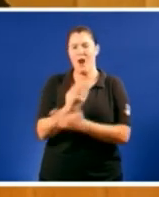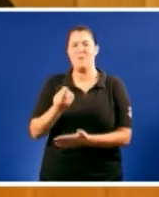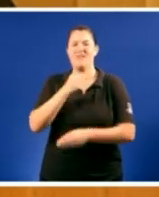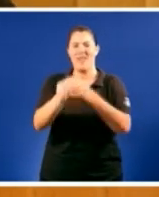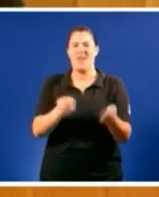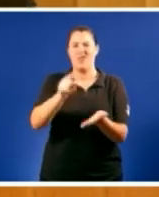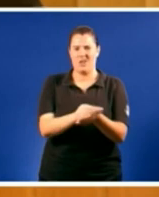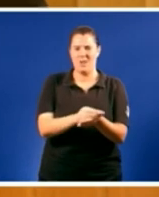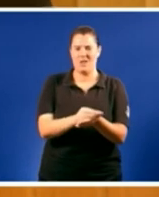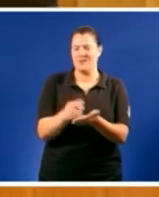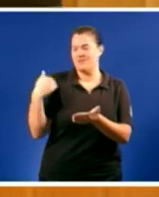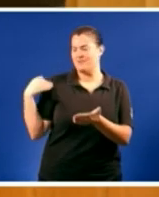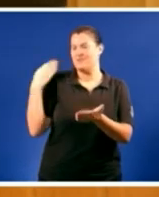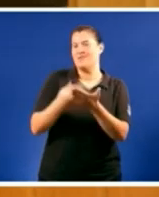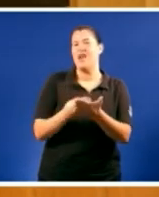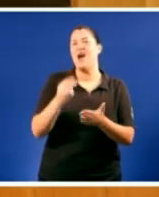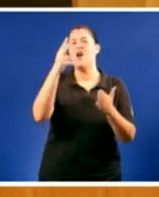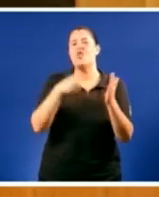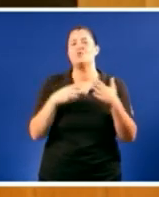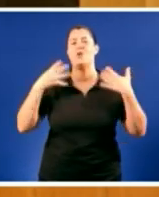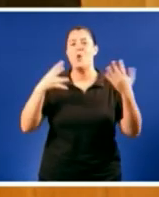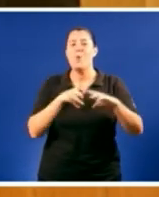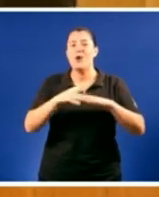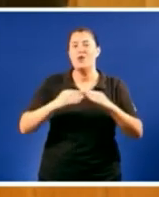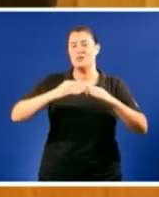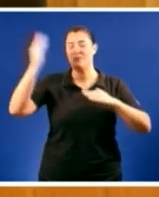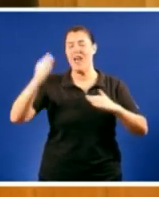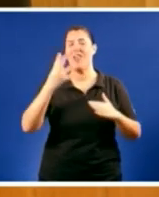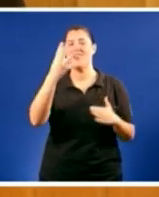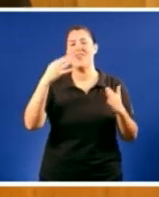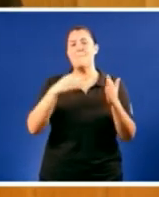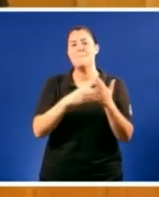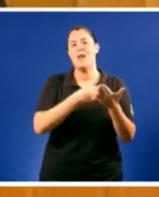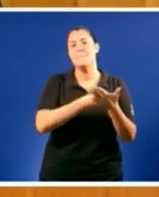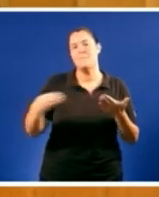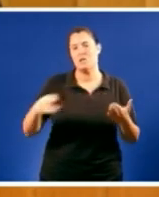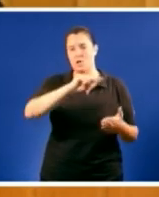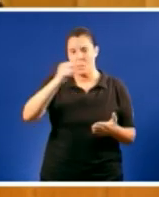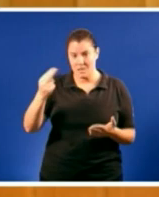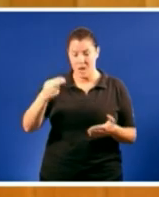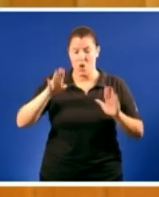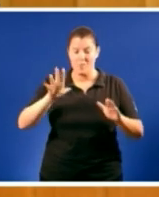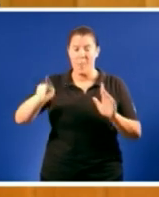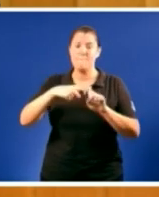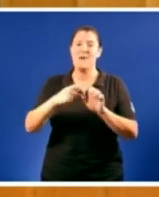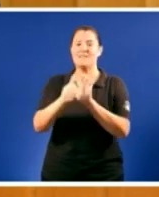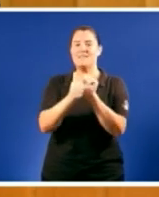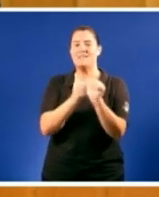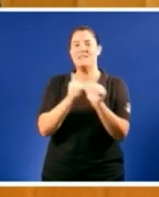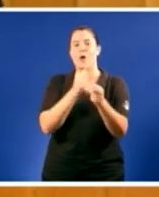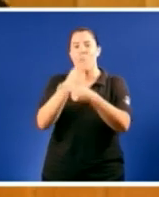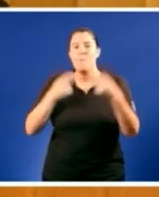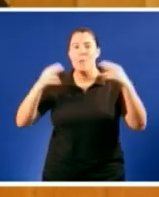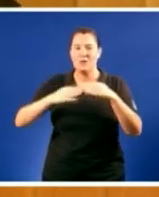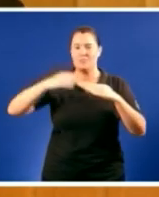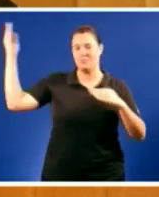os recortes ascenderon a 10 mil millóns de euros e pese a iso a débeda pública medrou en máis de 6 mil